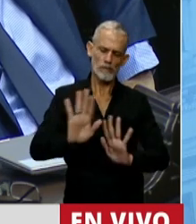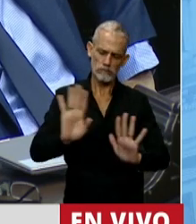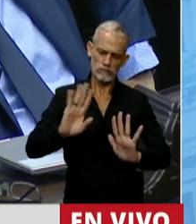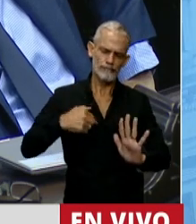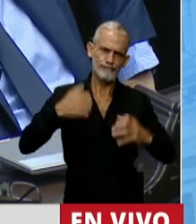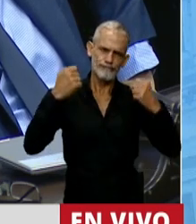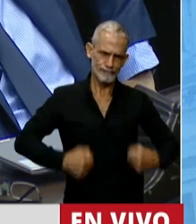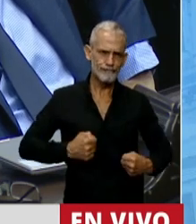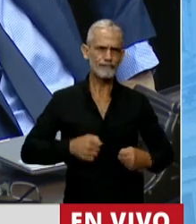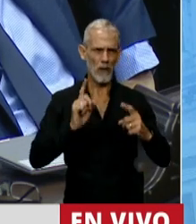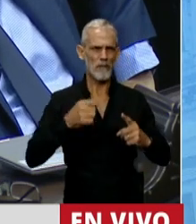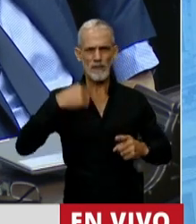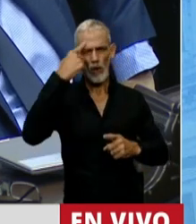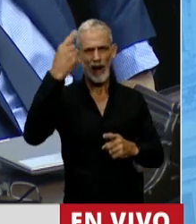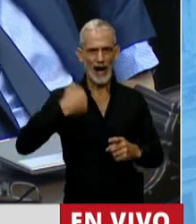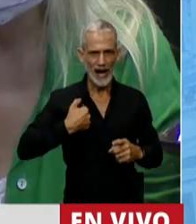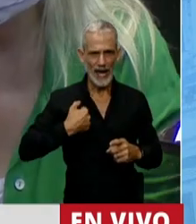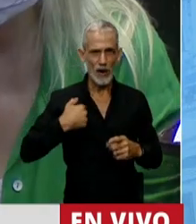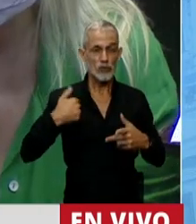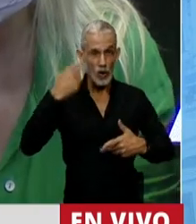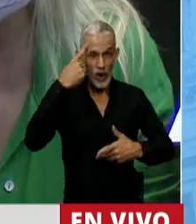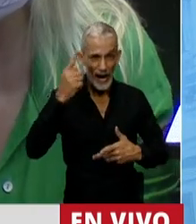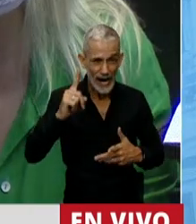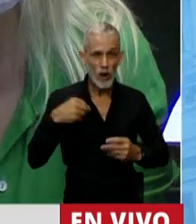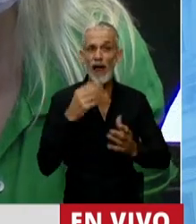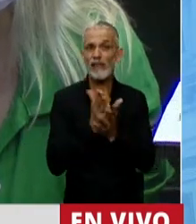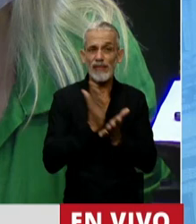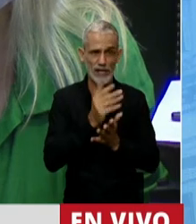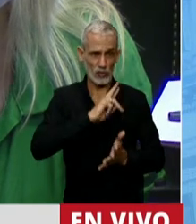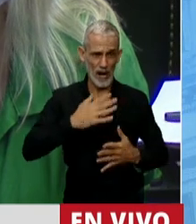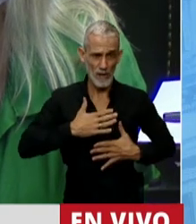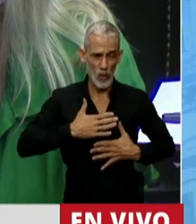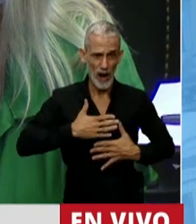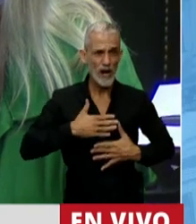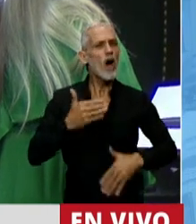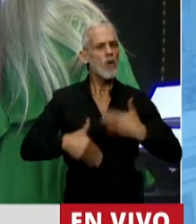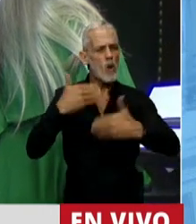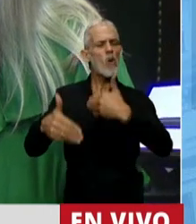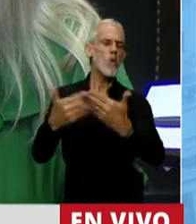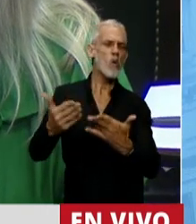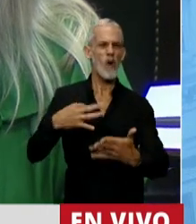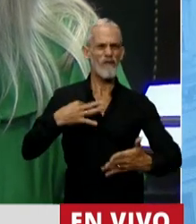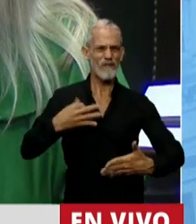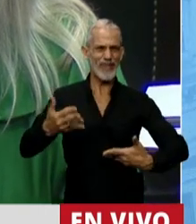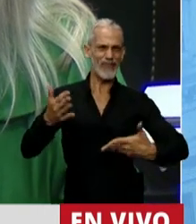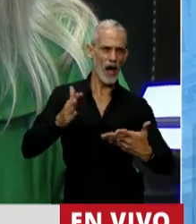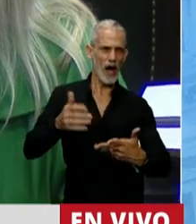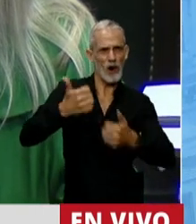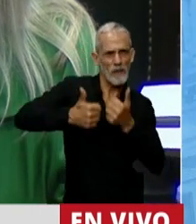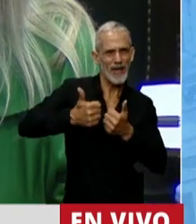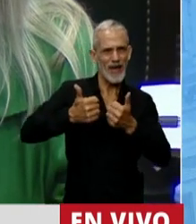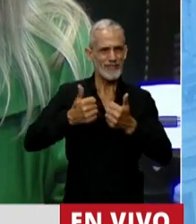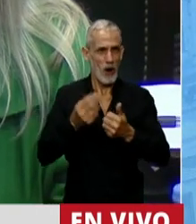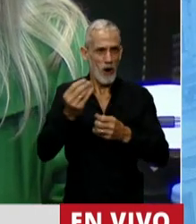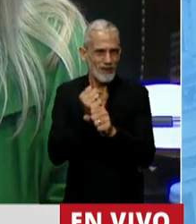vuelvo a plantar en lo que creo y que creo que el derecho a las mujeres a desarrollarse, a poder competir, a